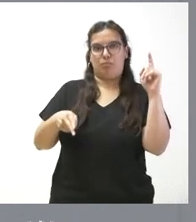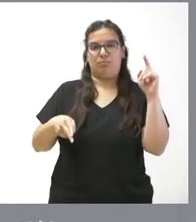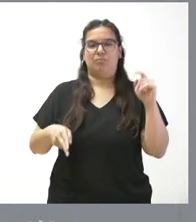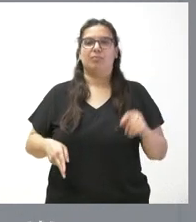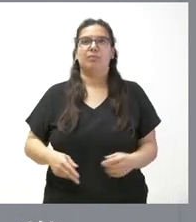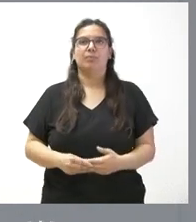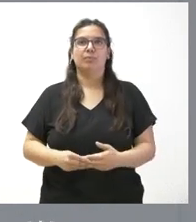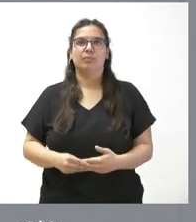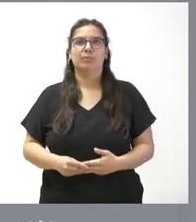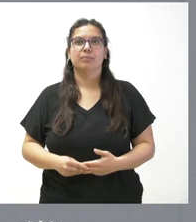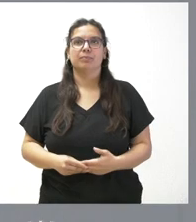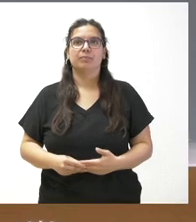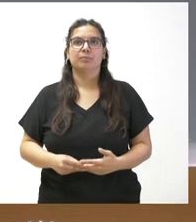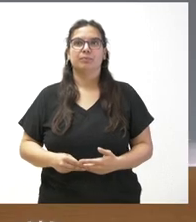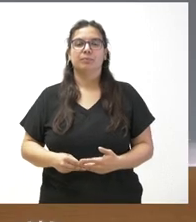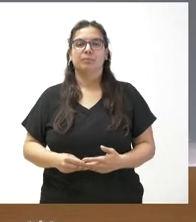por el decaimiento de la misma.